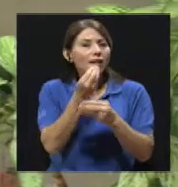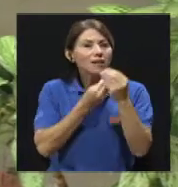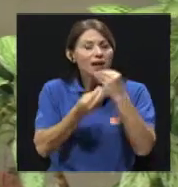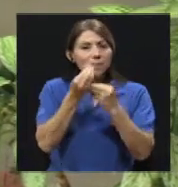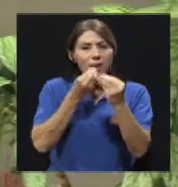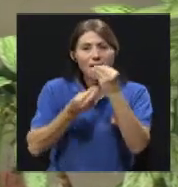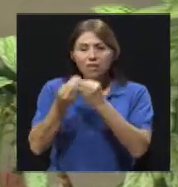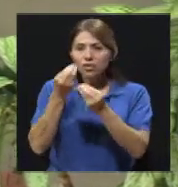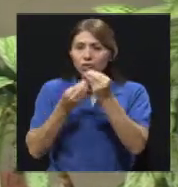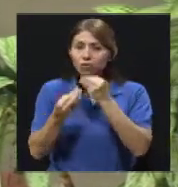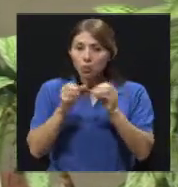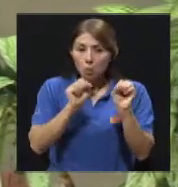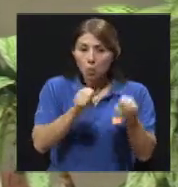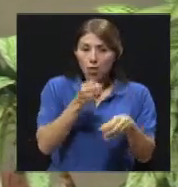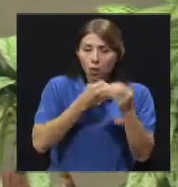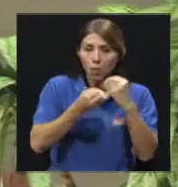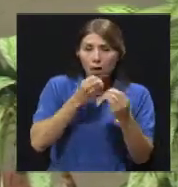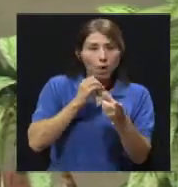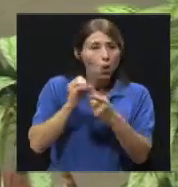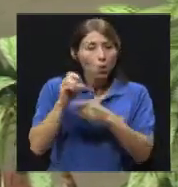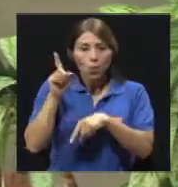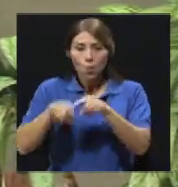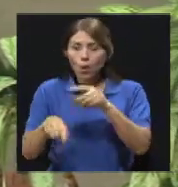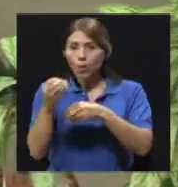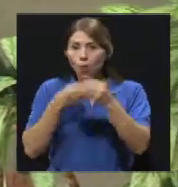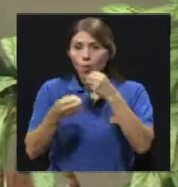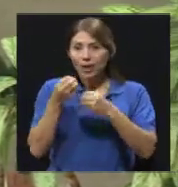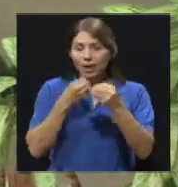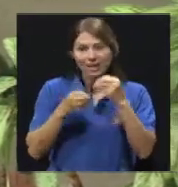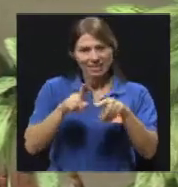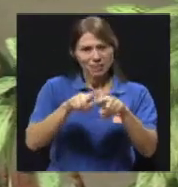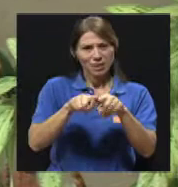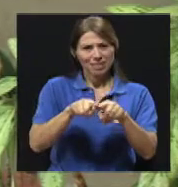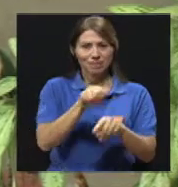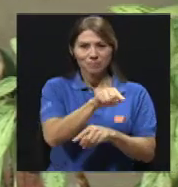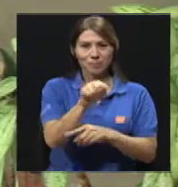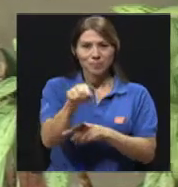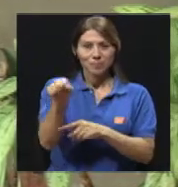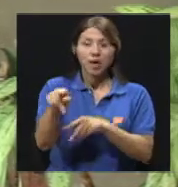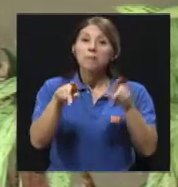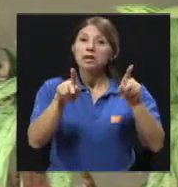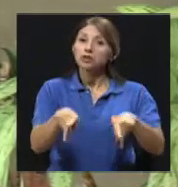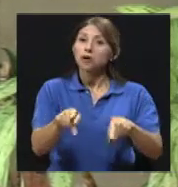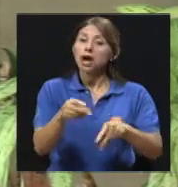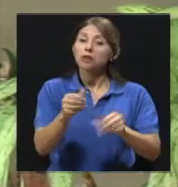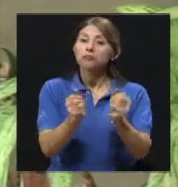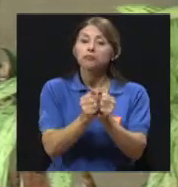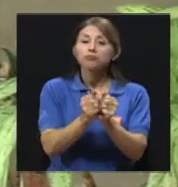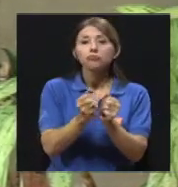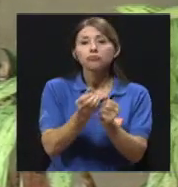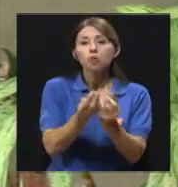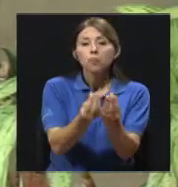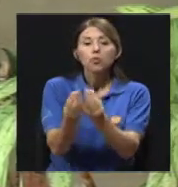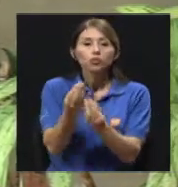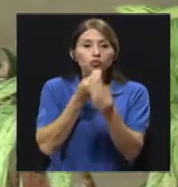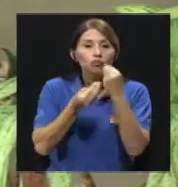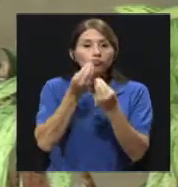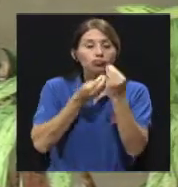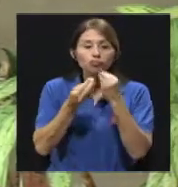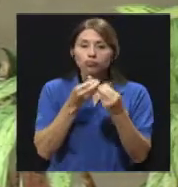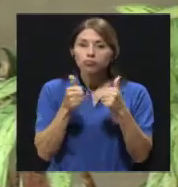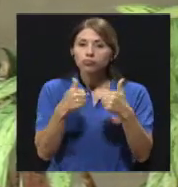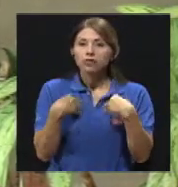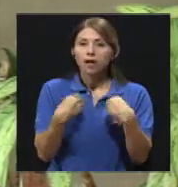no tolera. Eso es muy idiosincrático, lo que un individuo tolera y otro no. Y mantenga una dieta sana. Si el individuo mantiene una dieta sana,